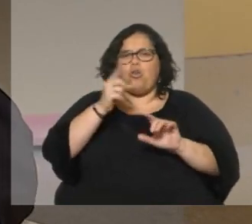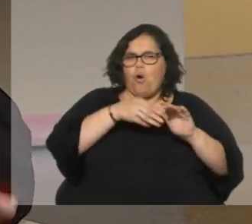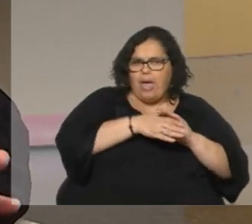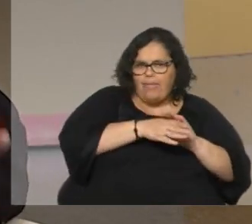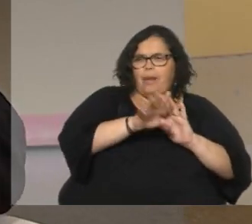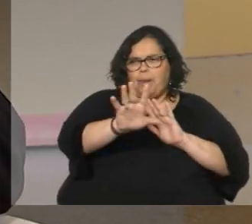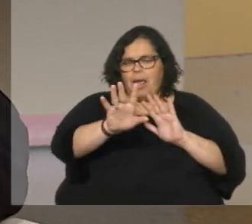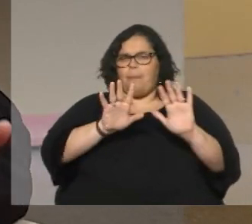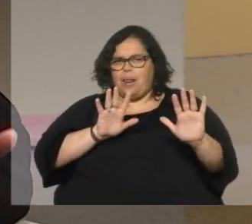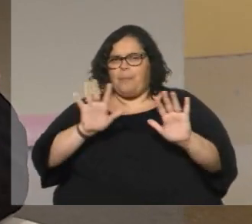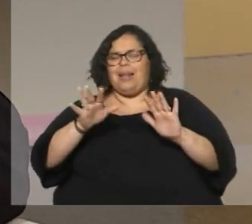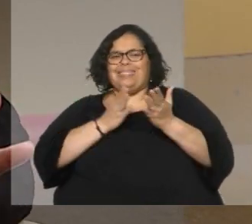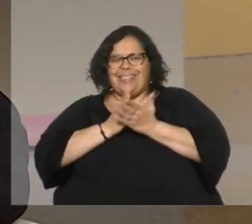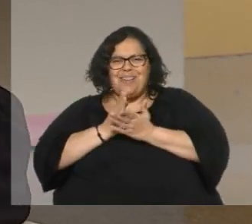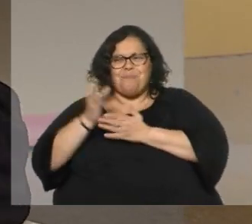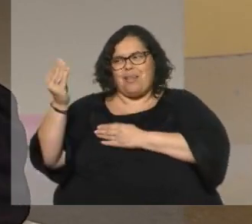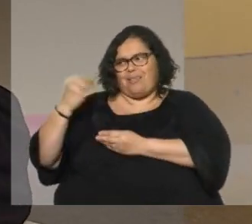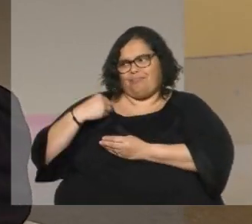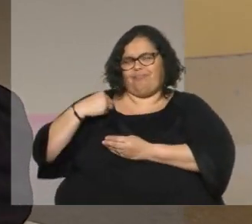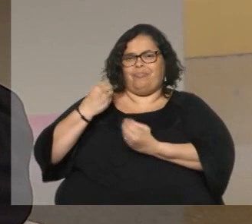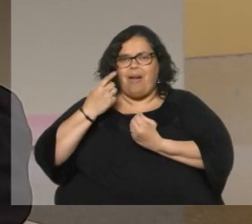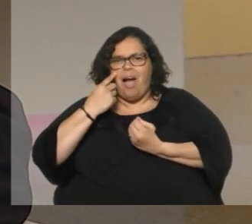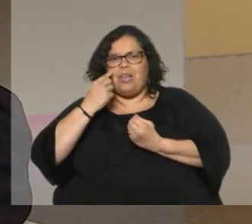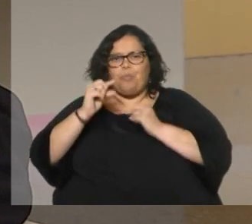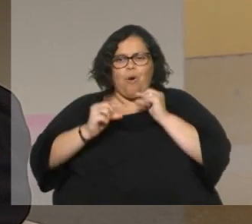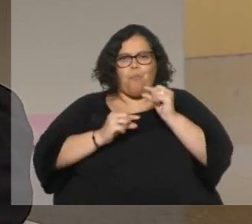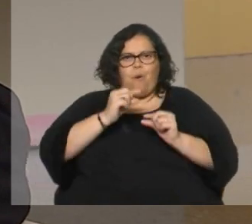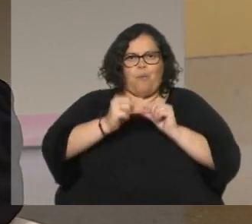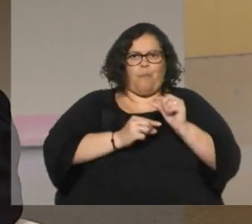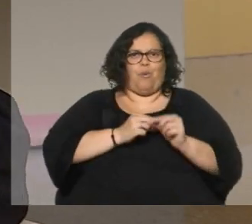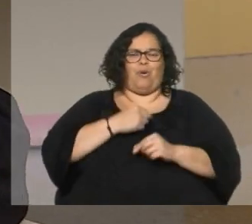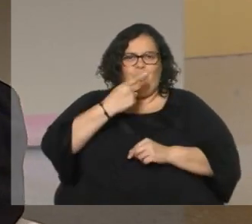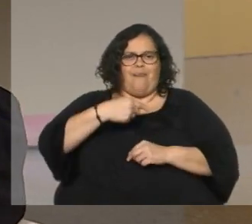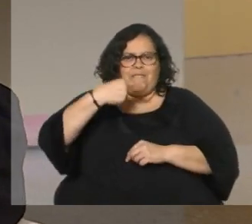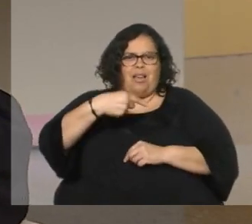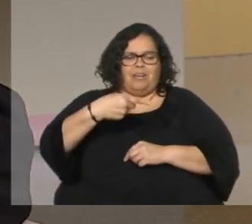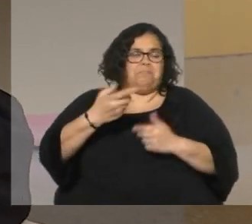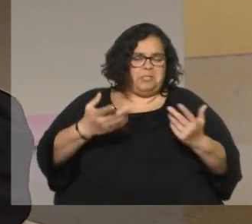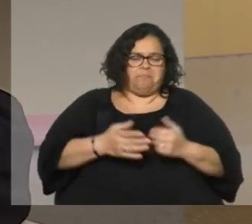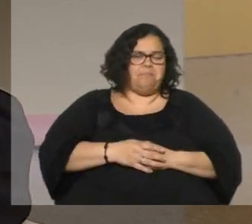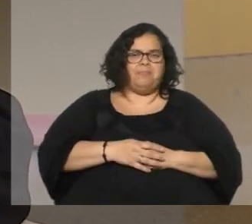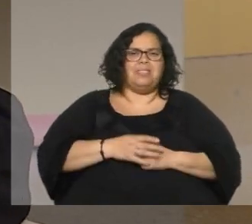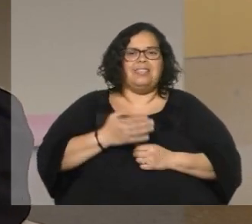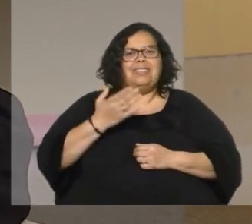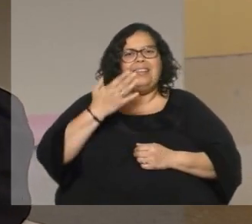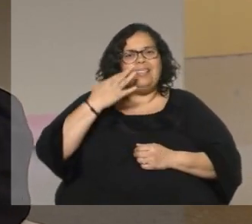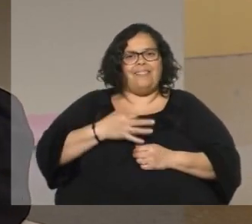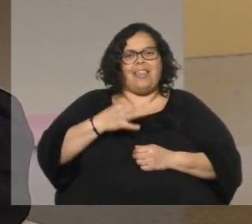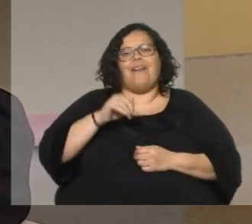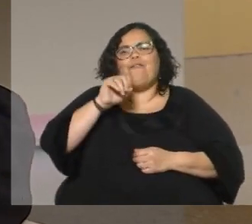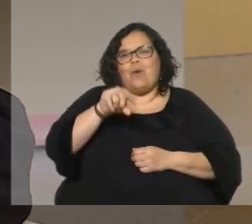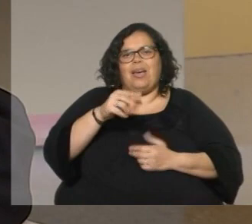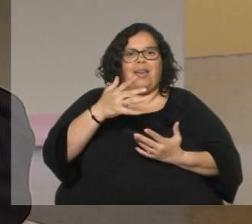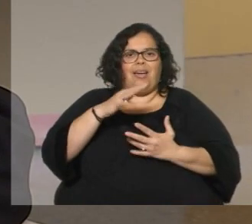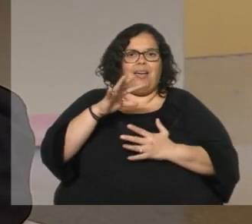irrumpan vamos tanteando el terreno a ver qué pasa nos iba diciendo las cosas desde atrás bueno, en fin realmente fue un